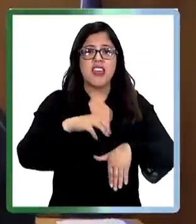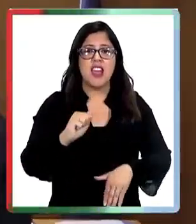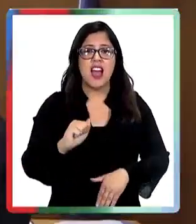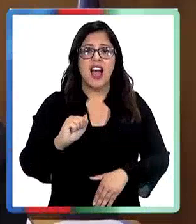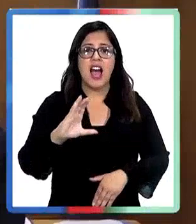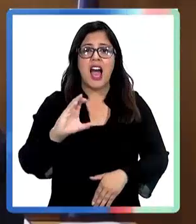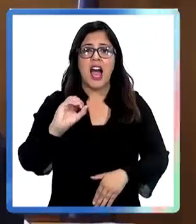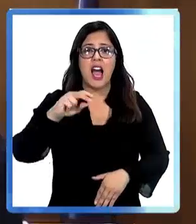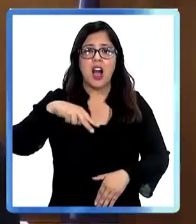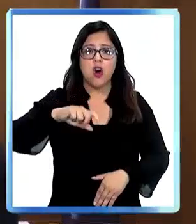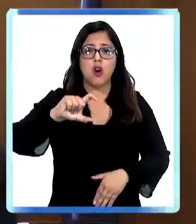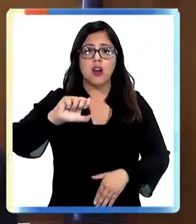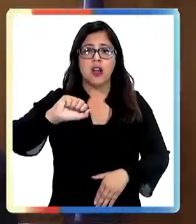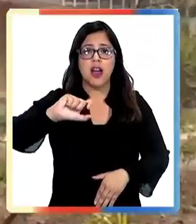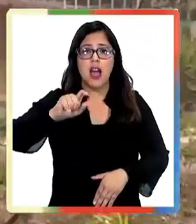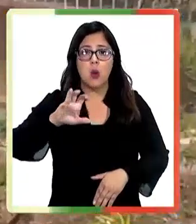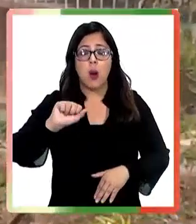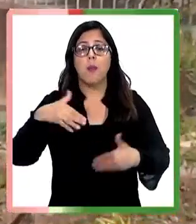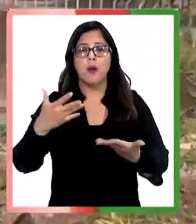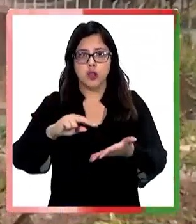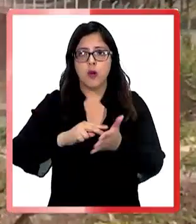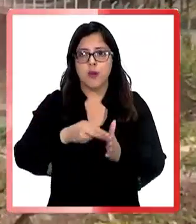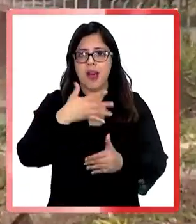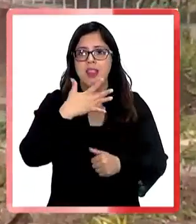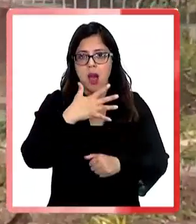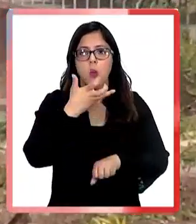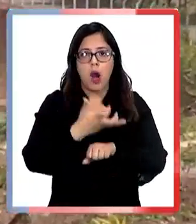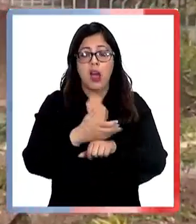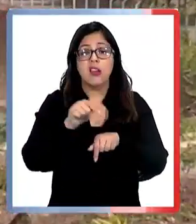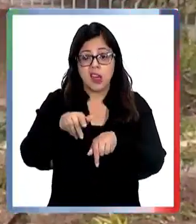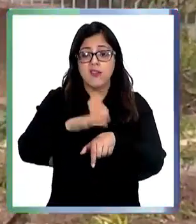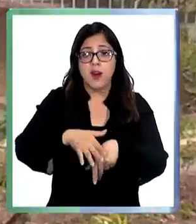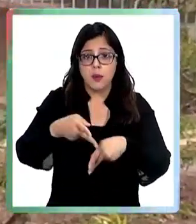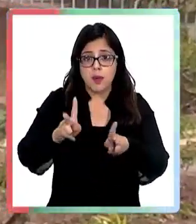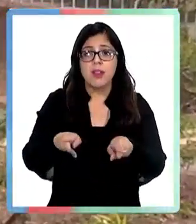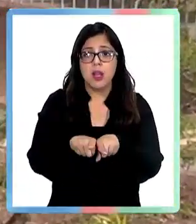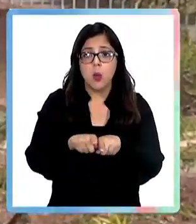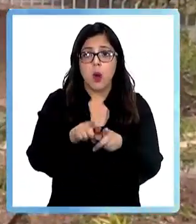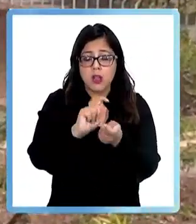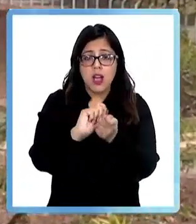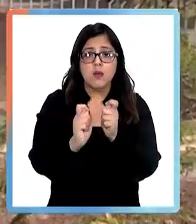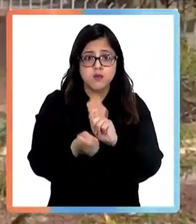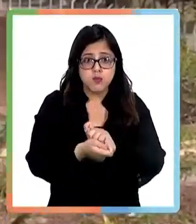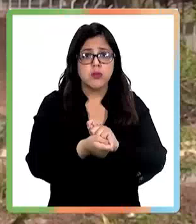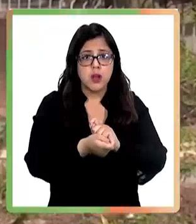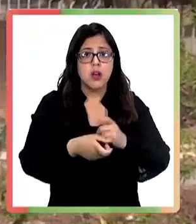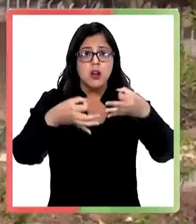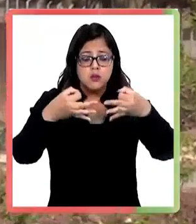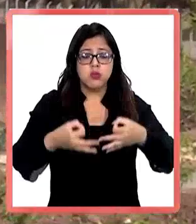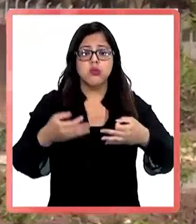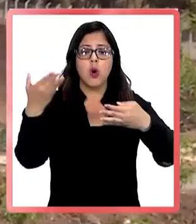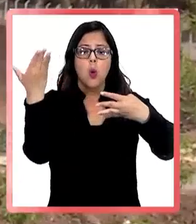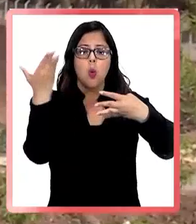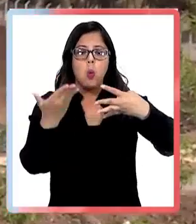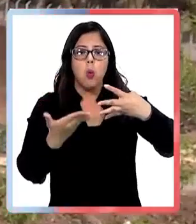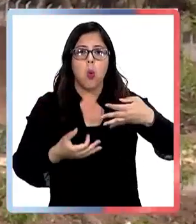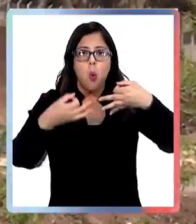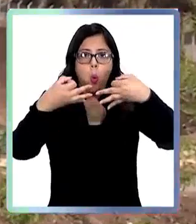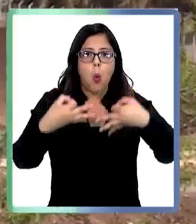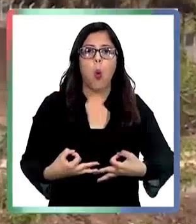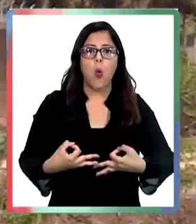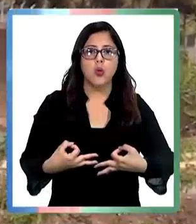que se renueva el decreto de escasez hídrica, lo cual va a permitir una justa distribución del recurso hídrico porque